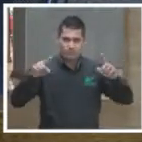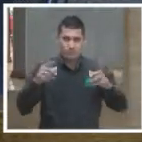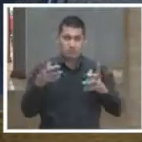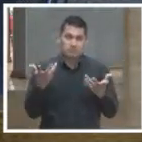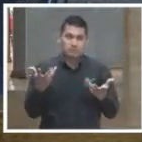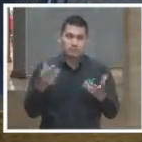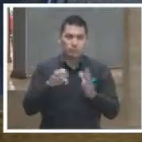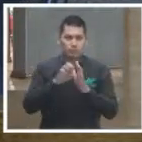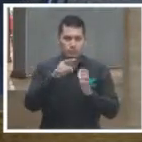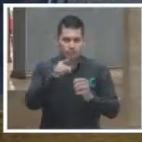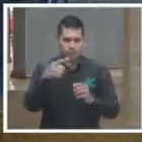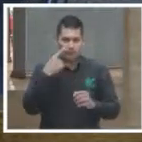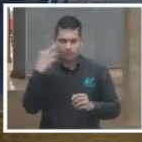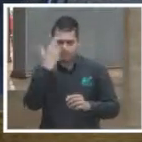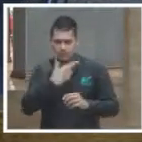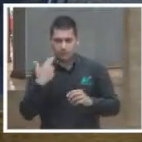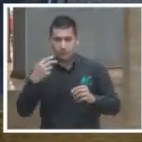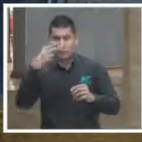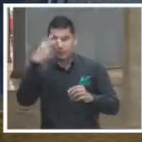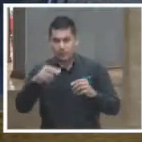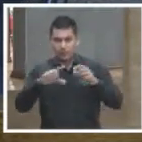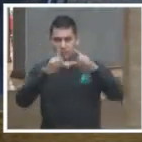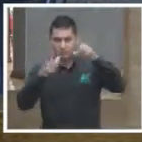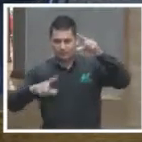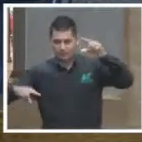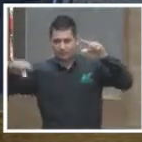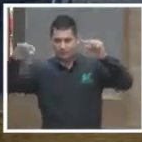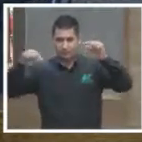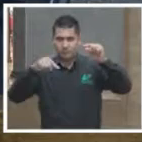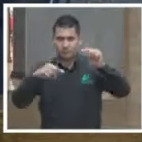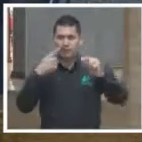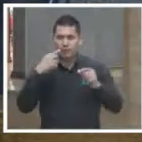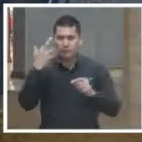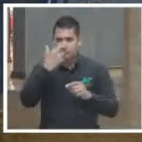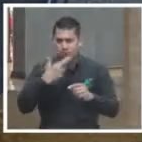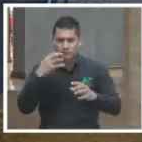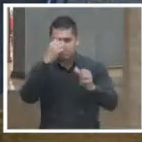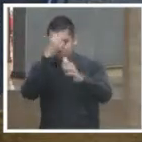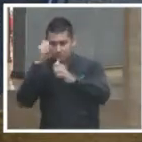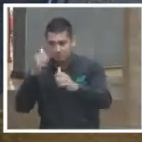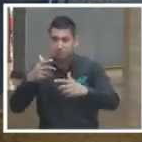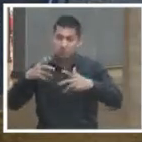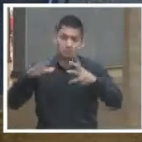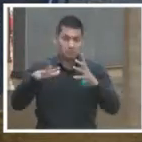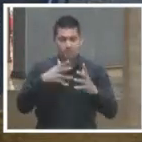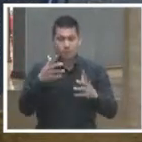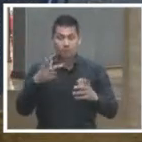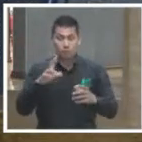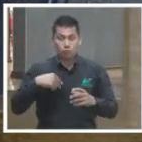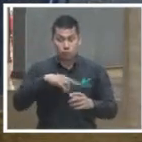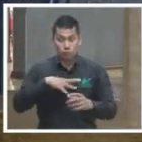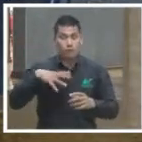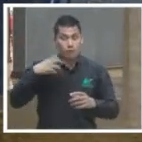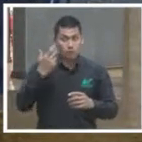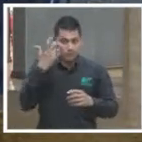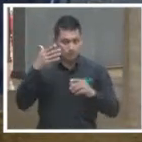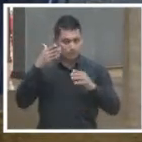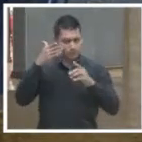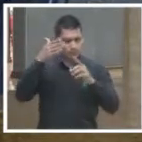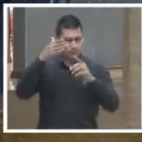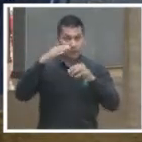si ustedes lo revisan, somos demócratas desencantados, pero seguimos aspirando precisamente a esa democracia,